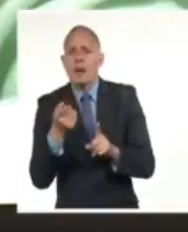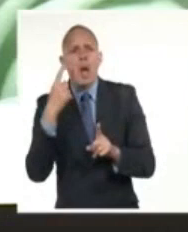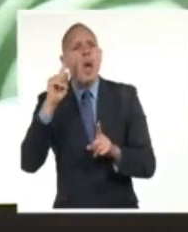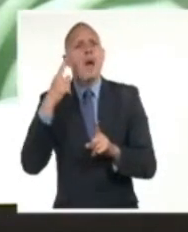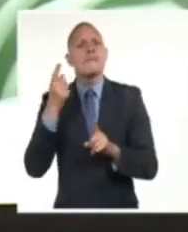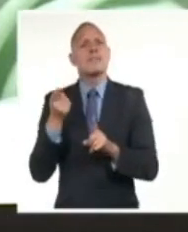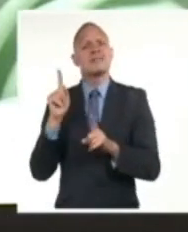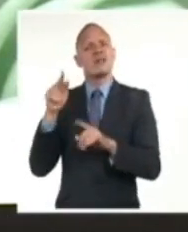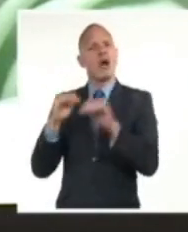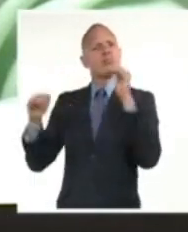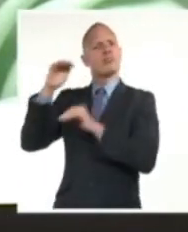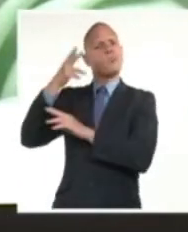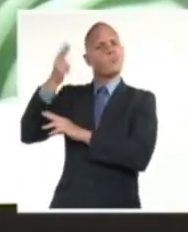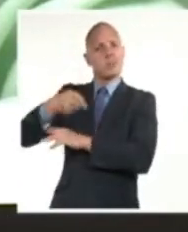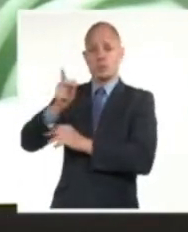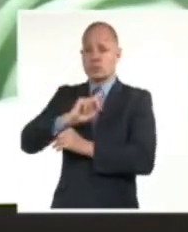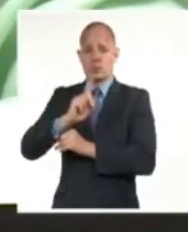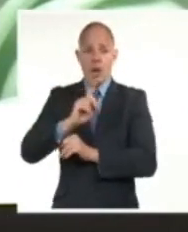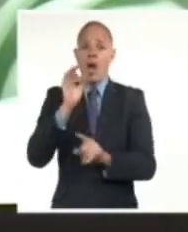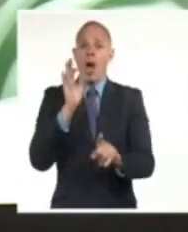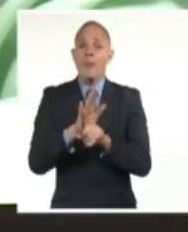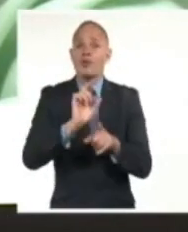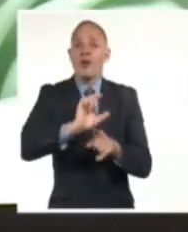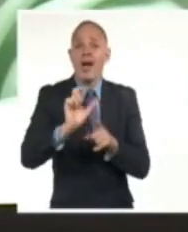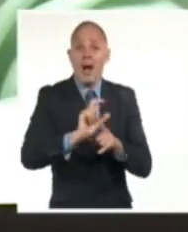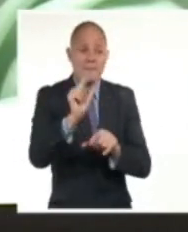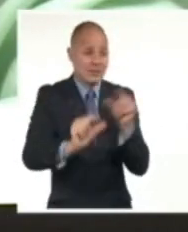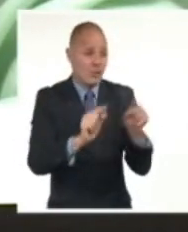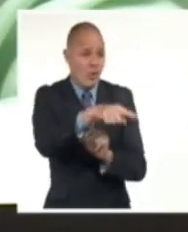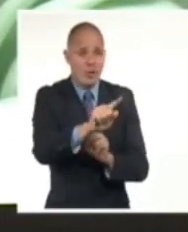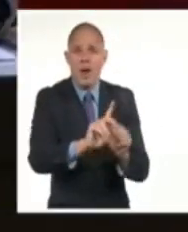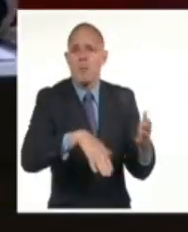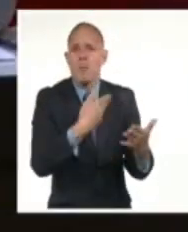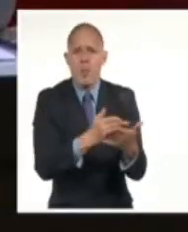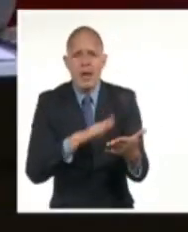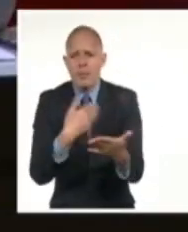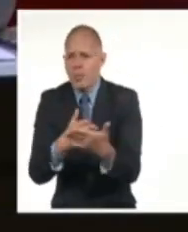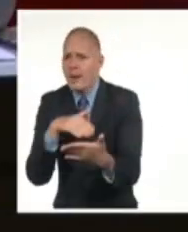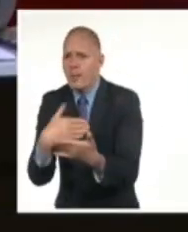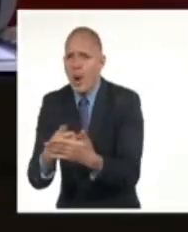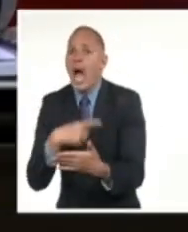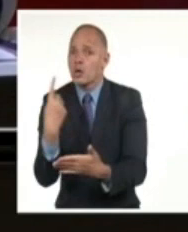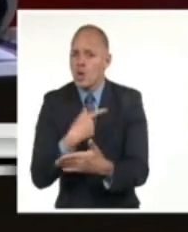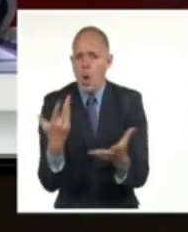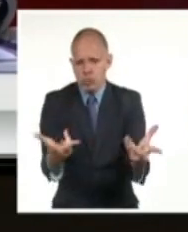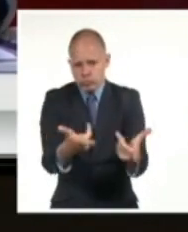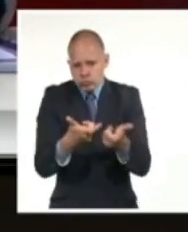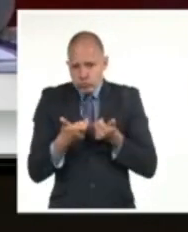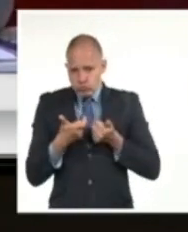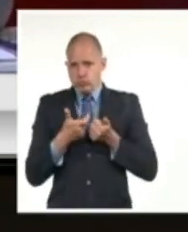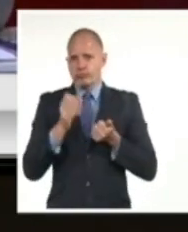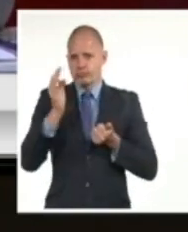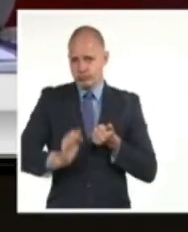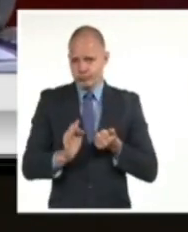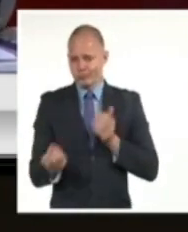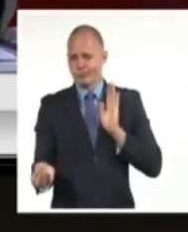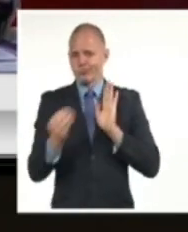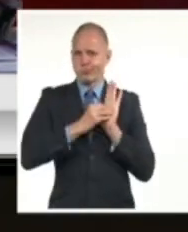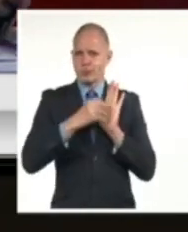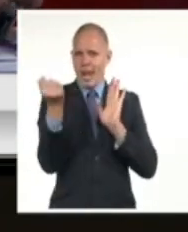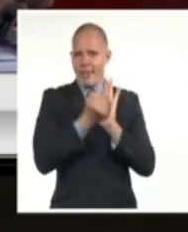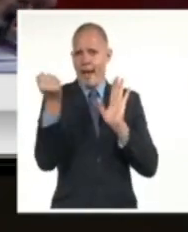lo que se ha podido hacer con las 63 medidas, que surgieron de abajo, surgieron de las opiniones de los productores, de los trabajadores,